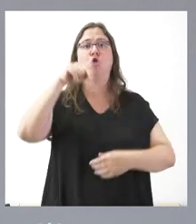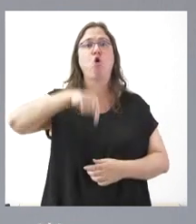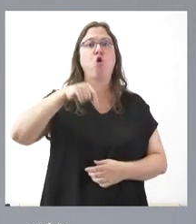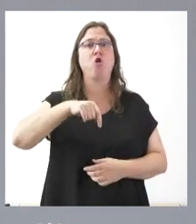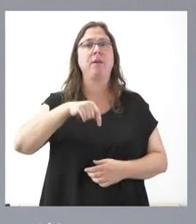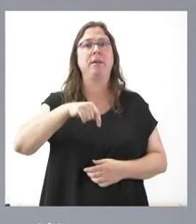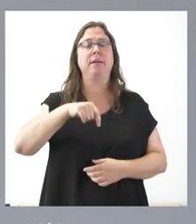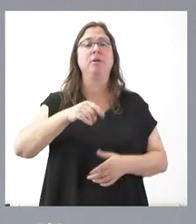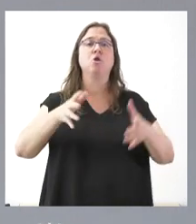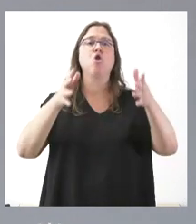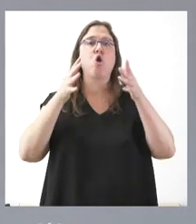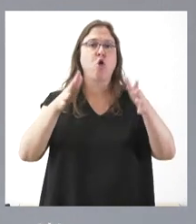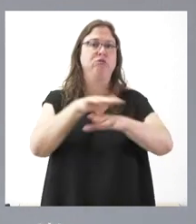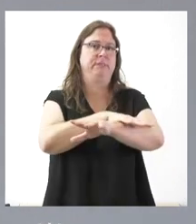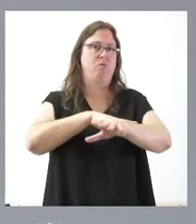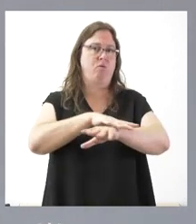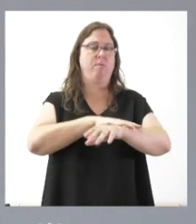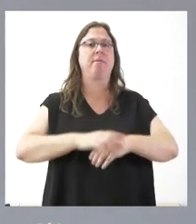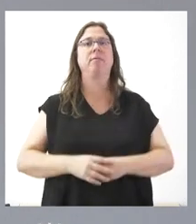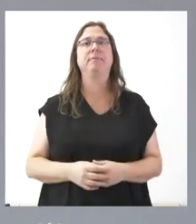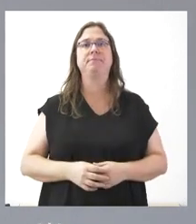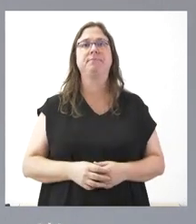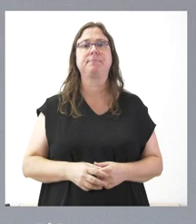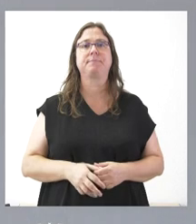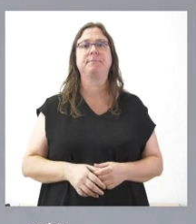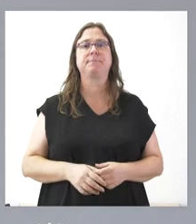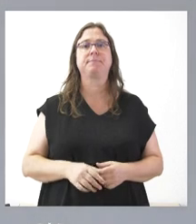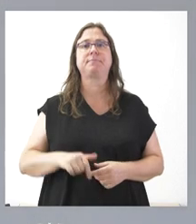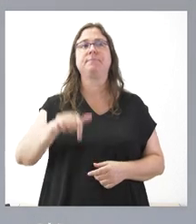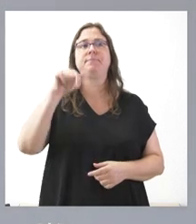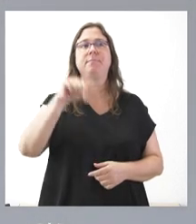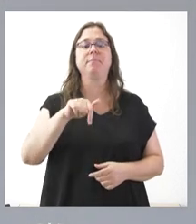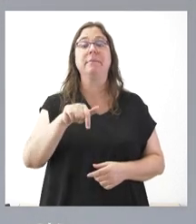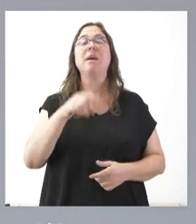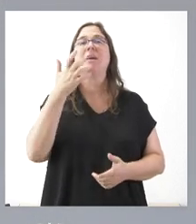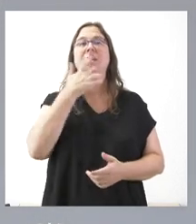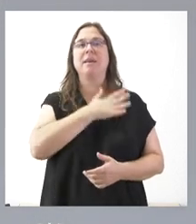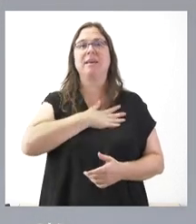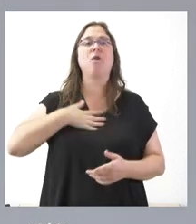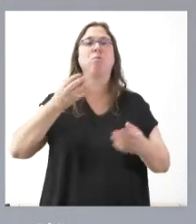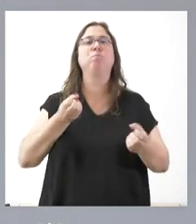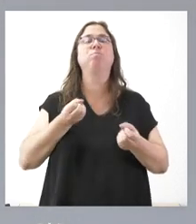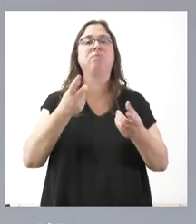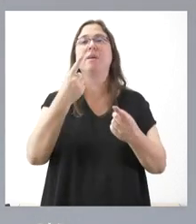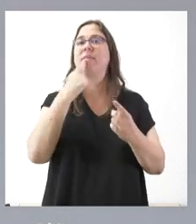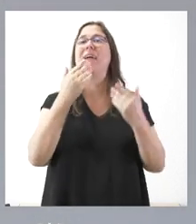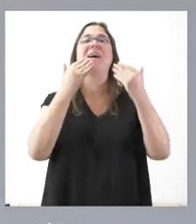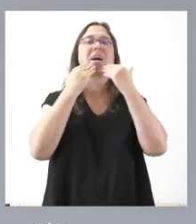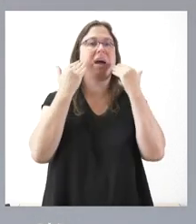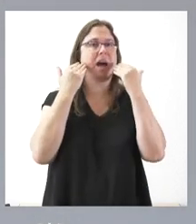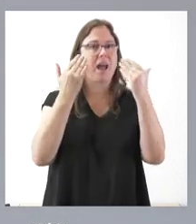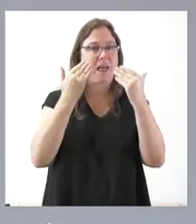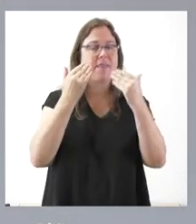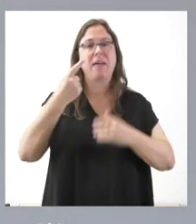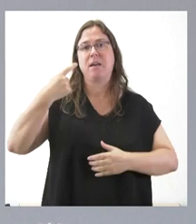el Consejo de Gobierno. Desde aquí quiero mostrar mi agradecimiento y el agradecimiento